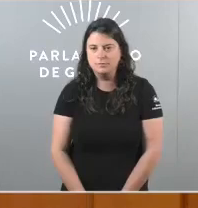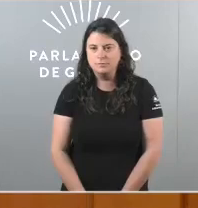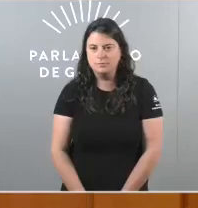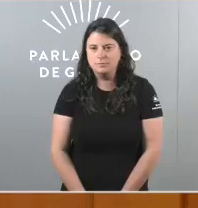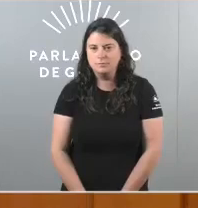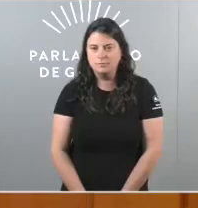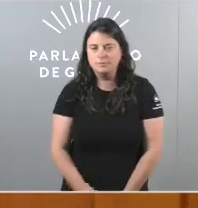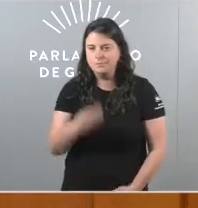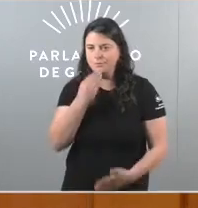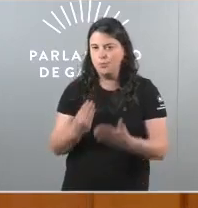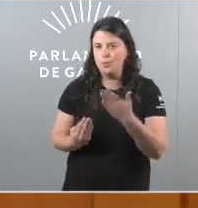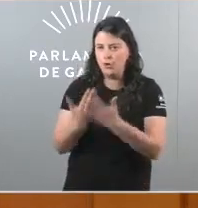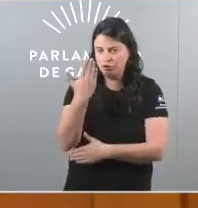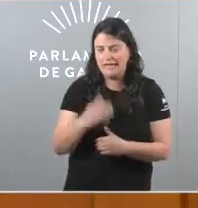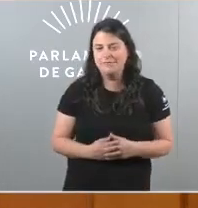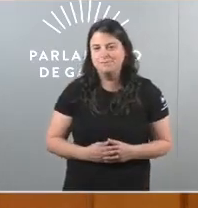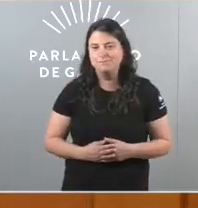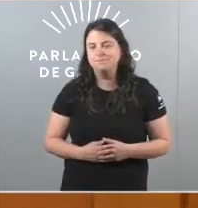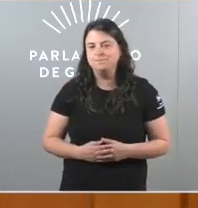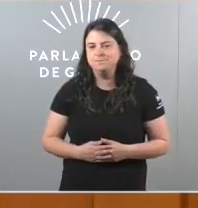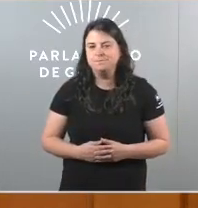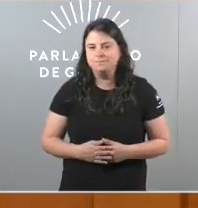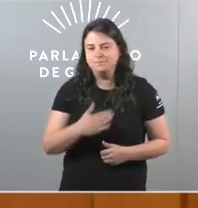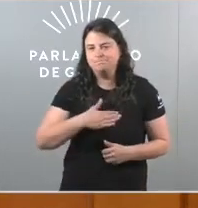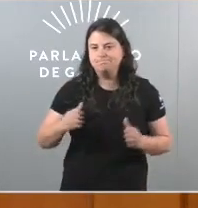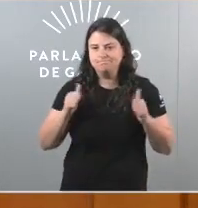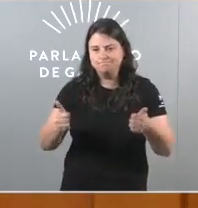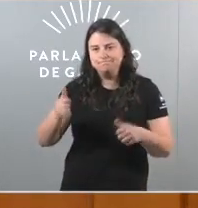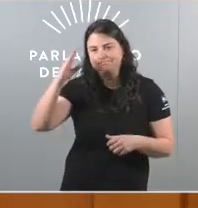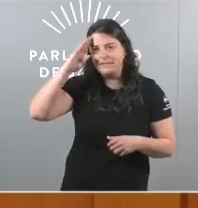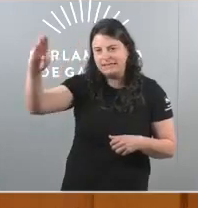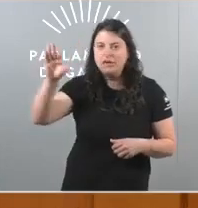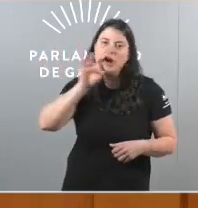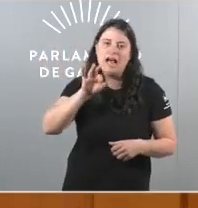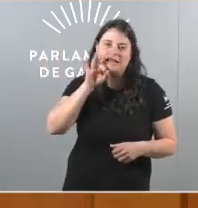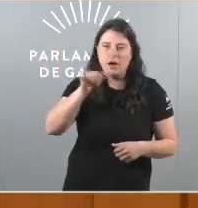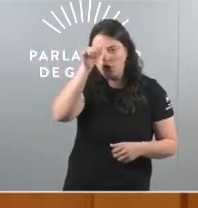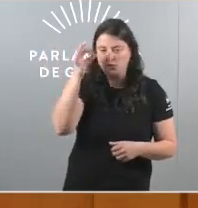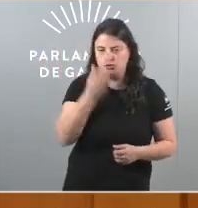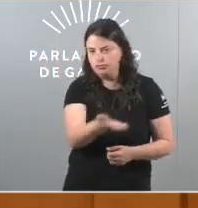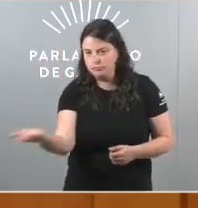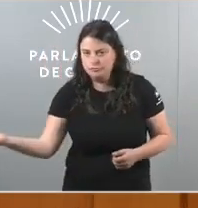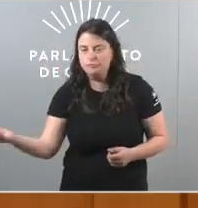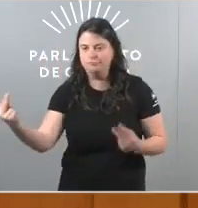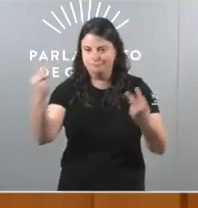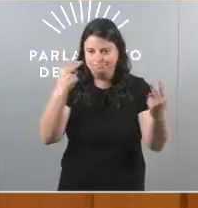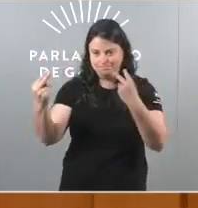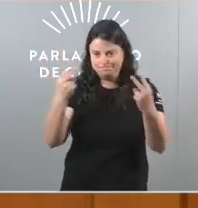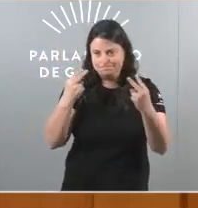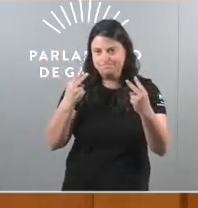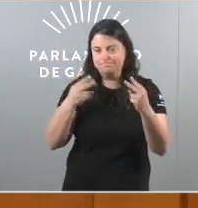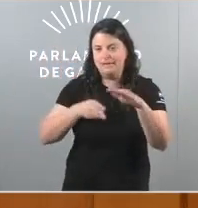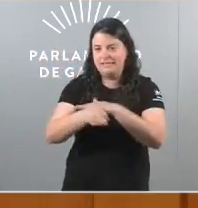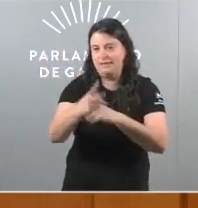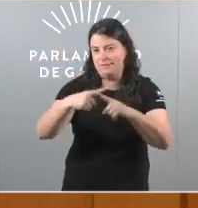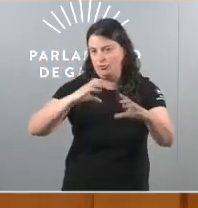Moi bo día. Quero empezar por saudar a todos os galegos e galegas que nos están seguindo a través dos